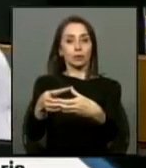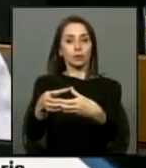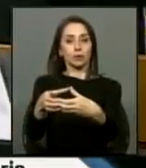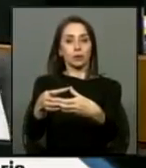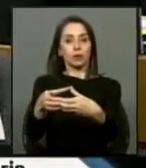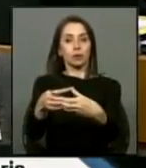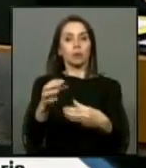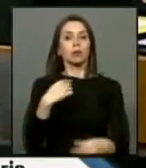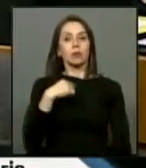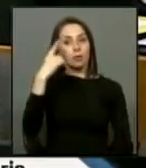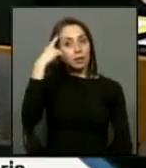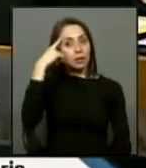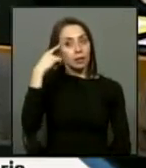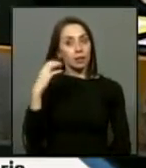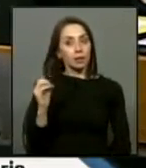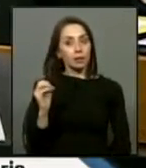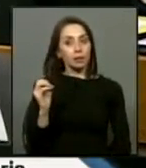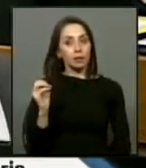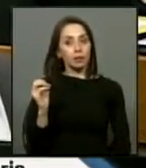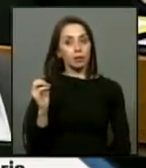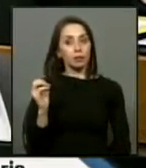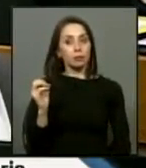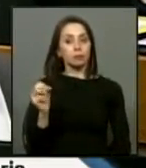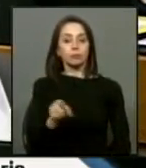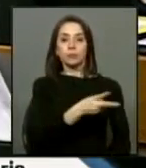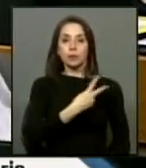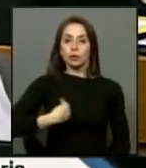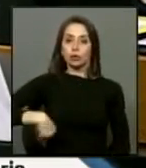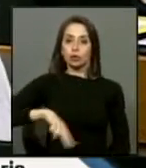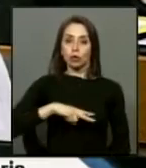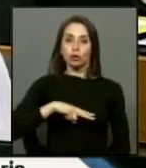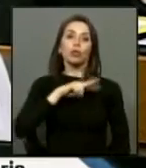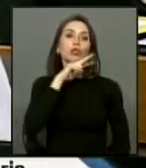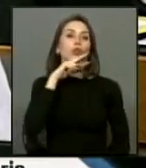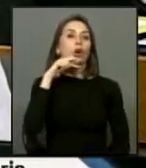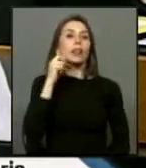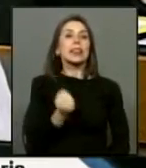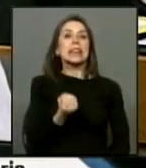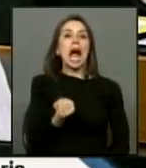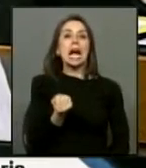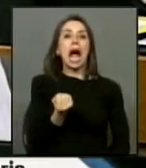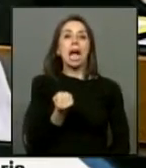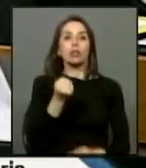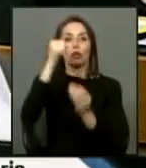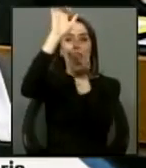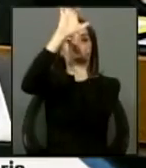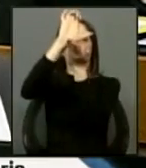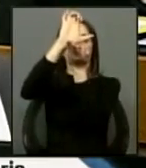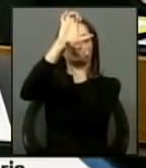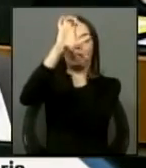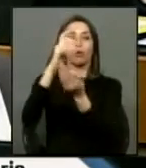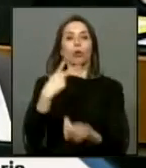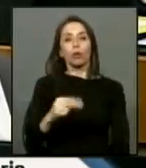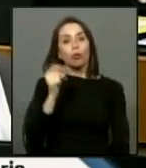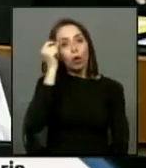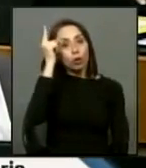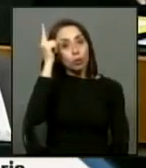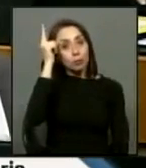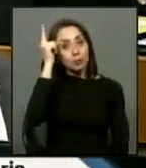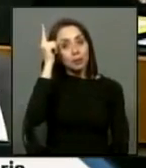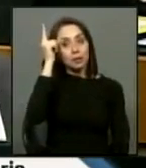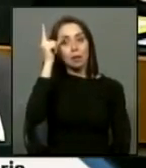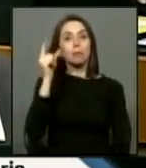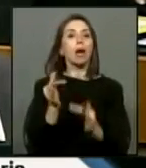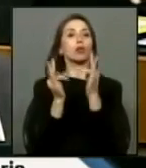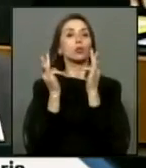creo que nosotros hemos sido tacaños como Estado no hemos entendido que para que